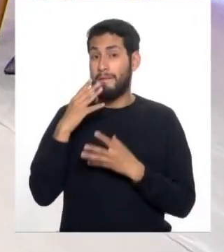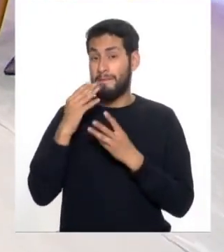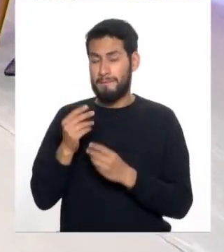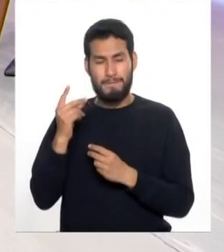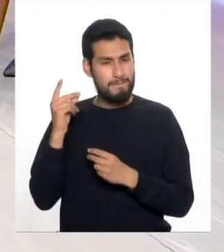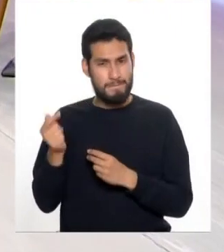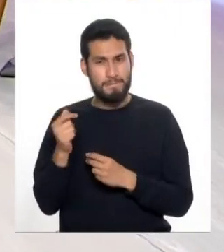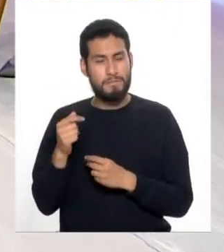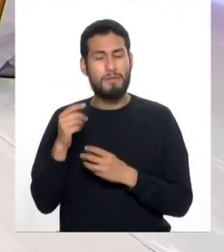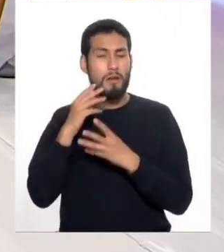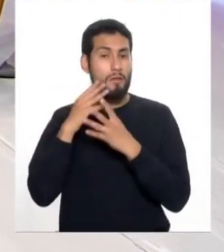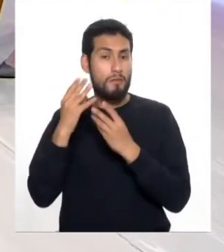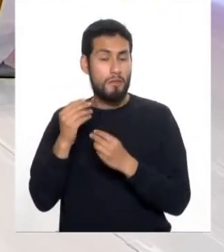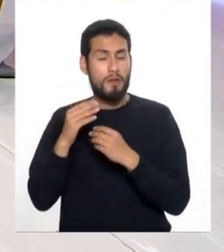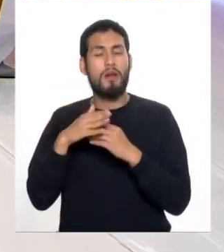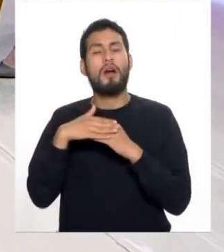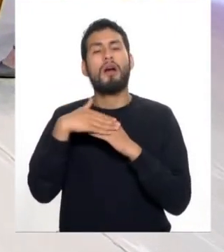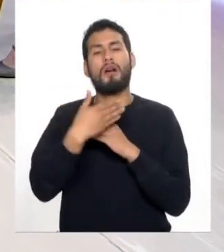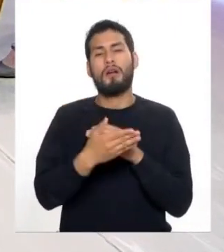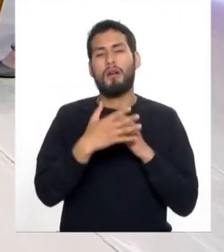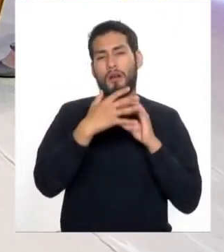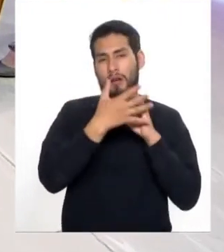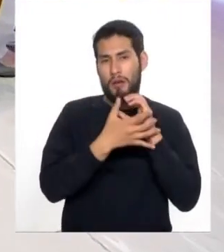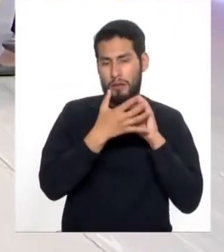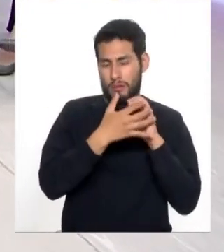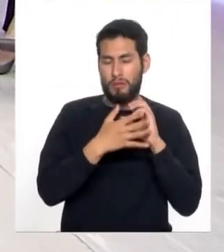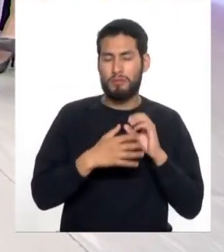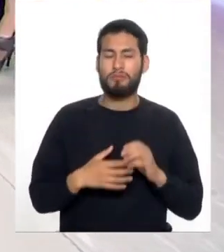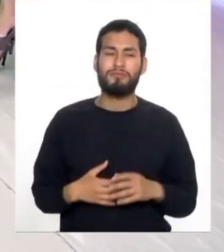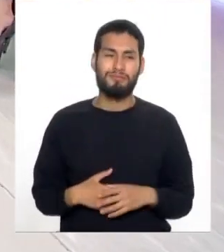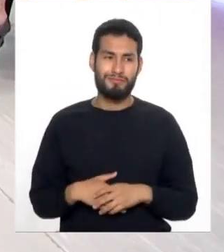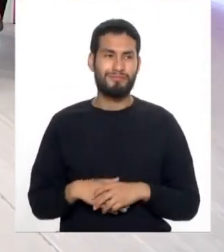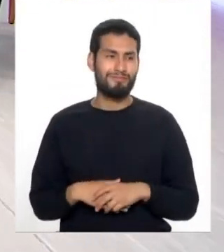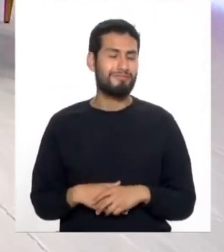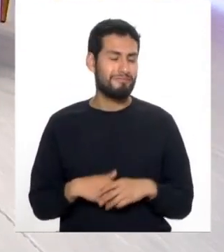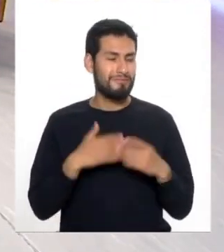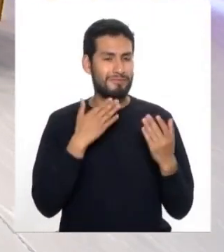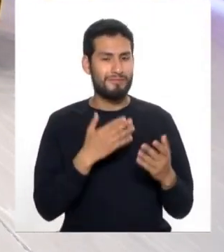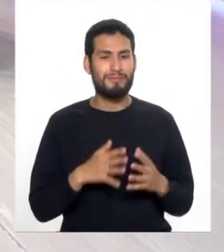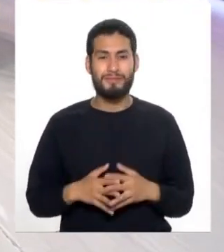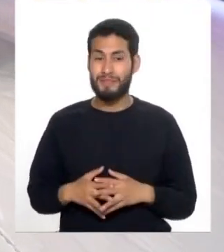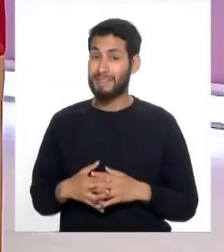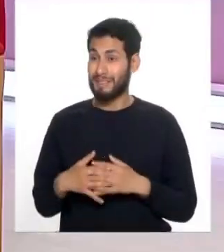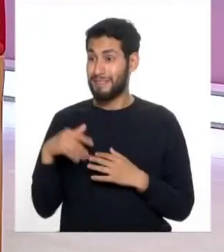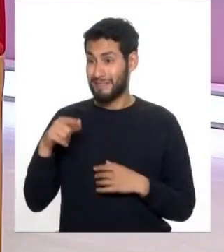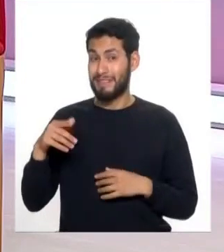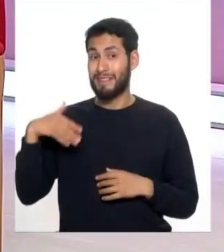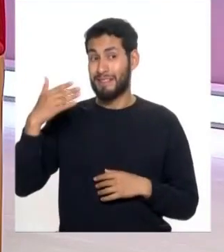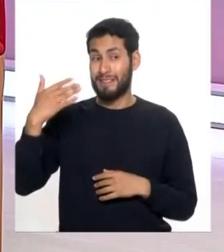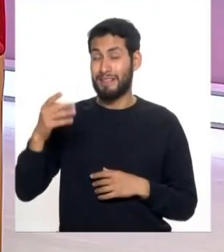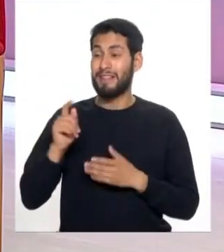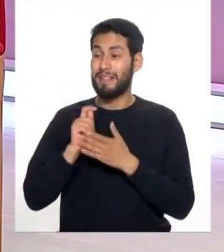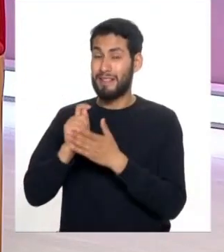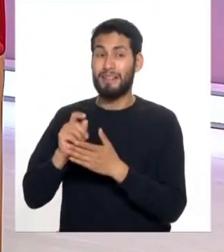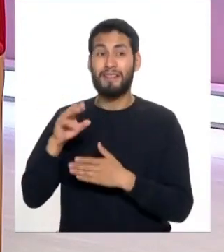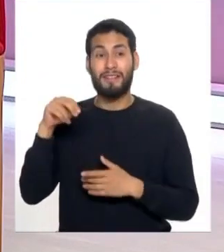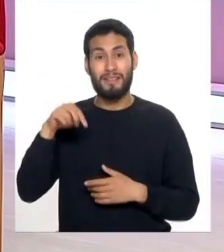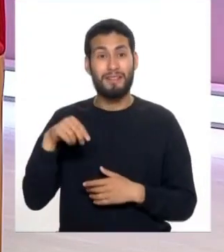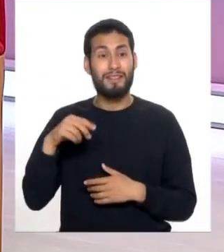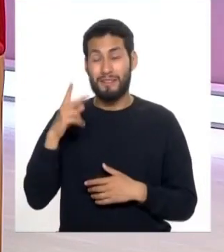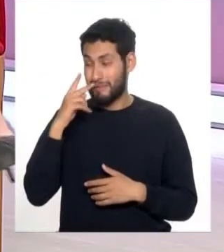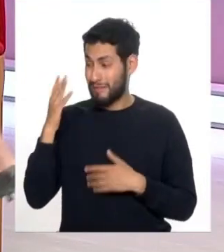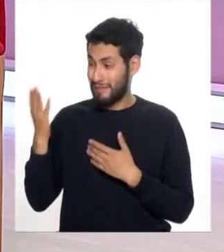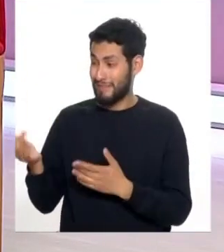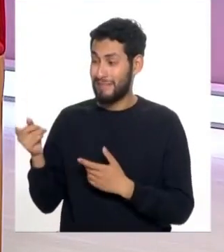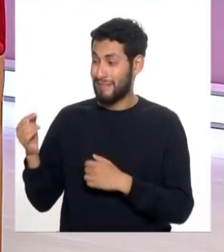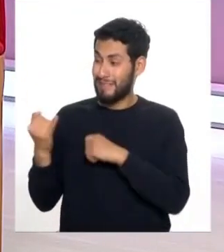la húmeda para recién operar la catarata muy bien y vamos a hablar más adelante sobre tratamientos porque te hemos visto que